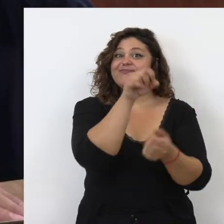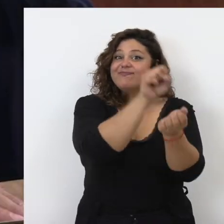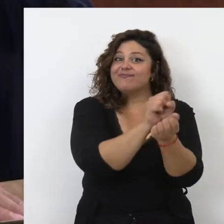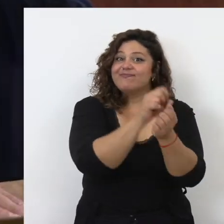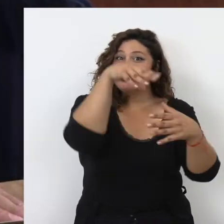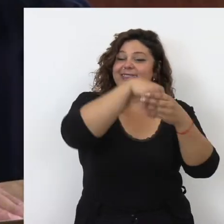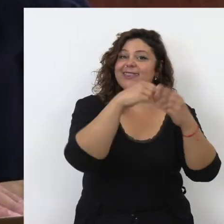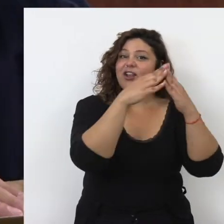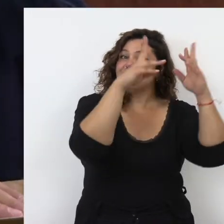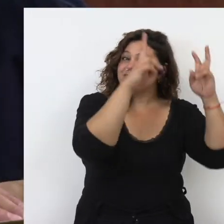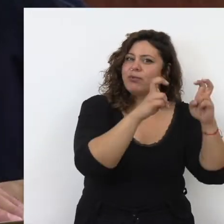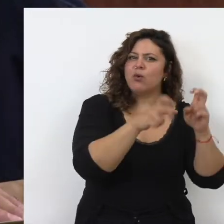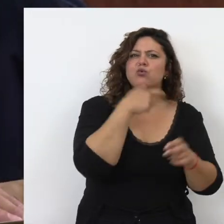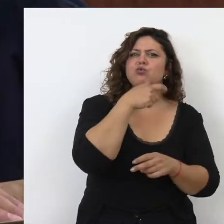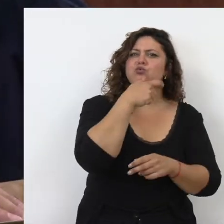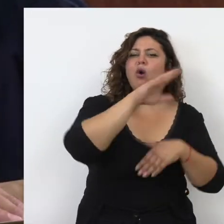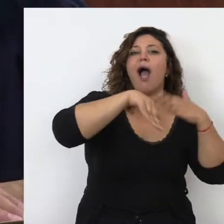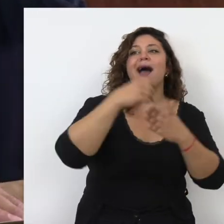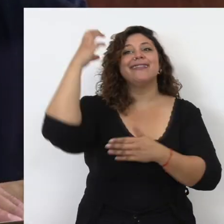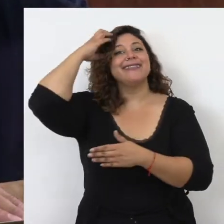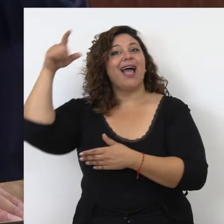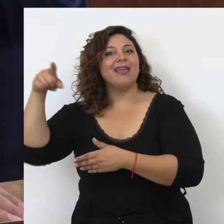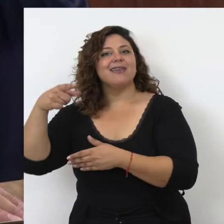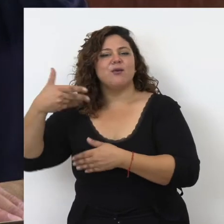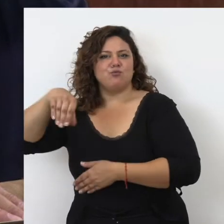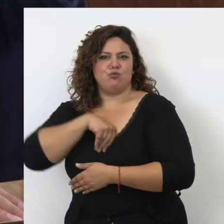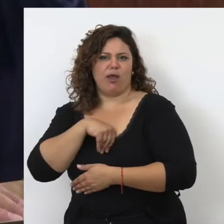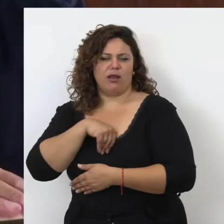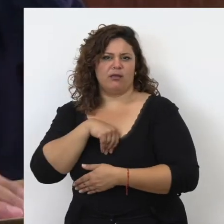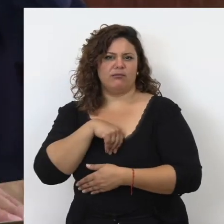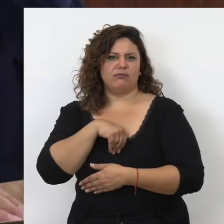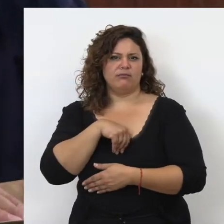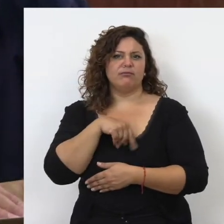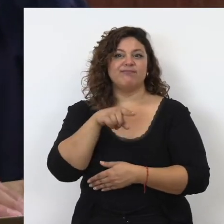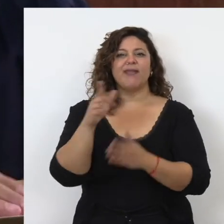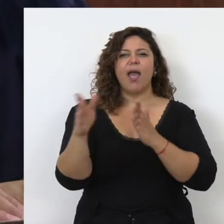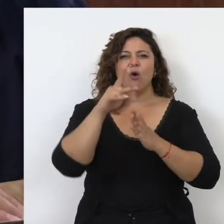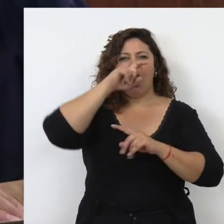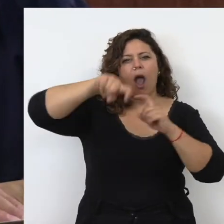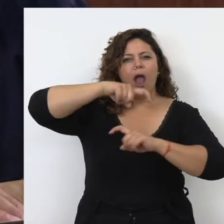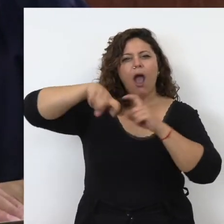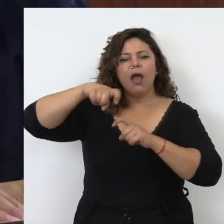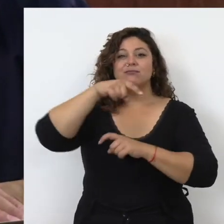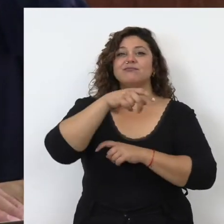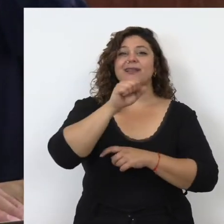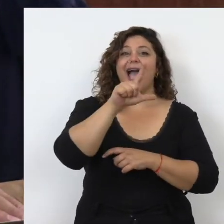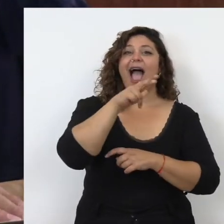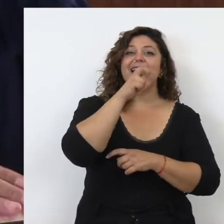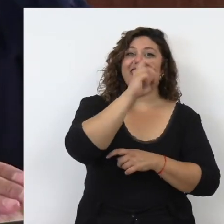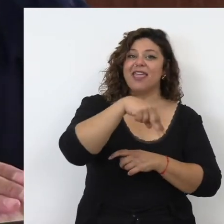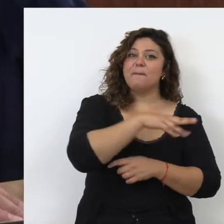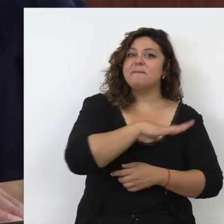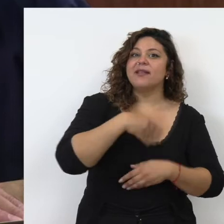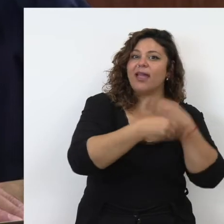arresto domiciliario perduró hasta la muerte del califa durante un periodo de años, periodo en el que Alacén